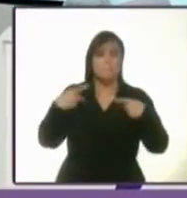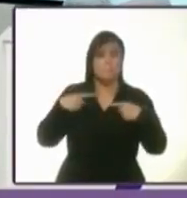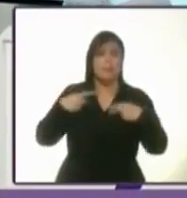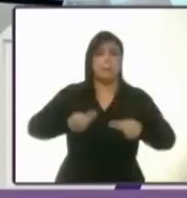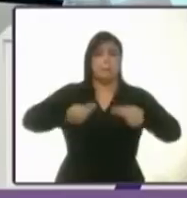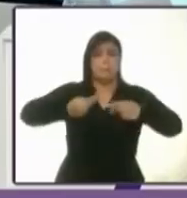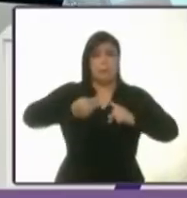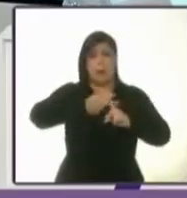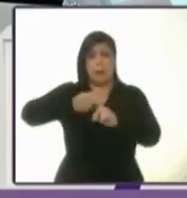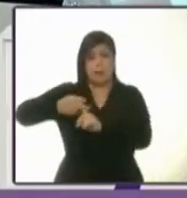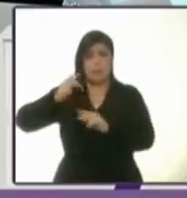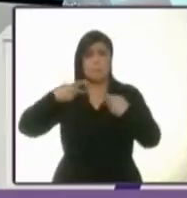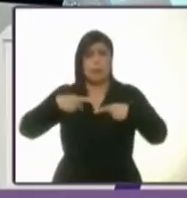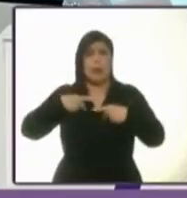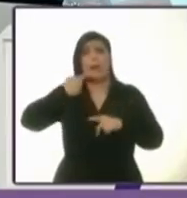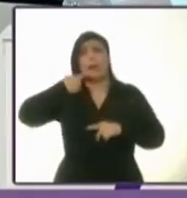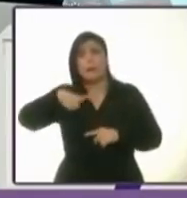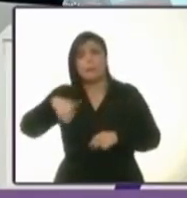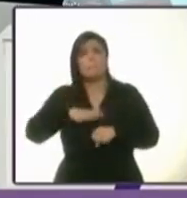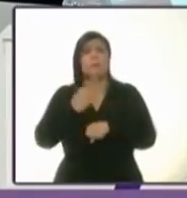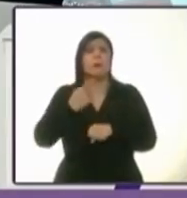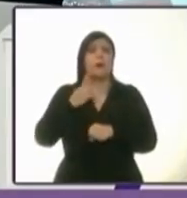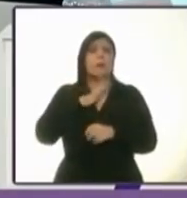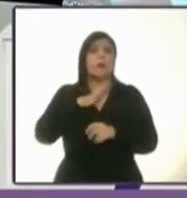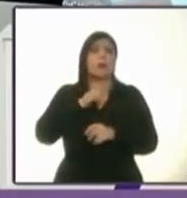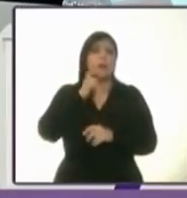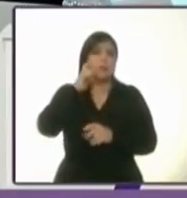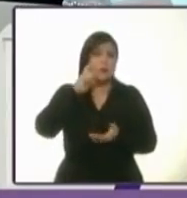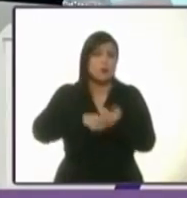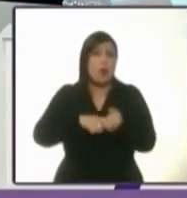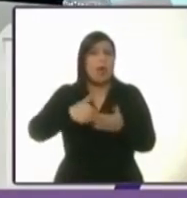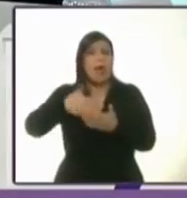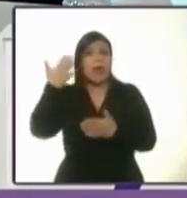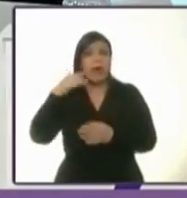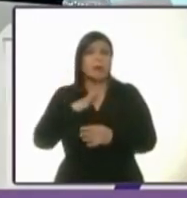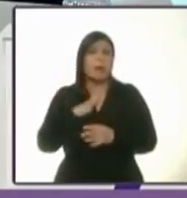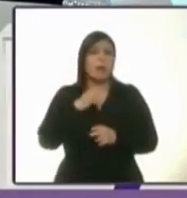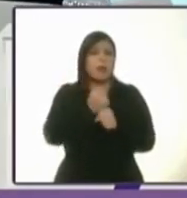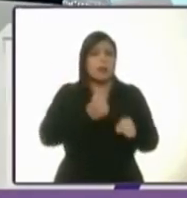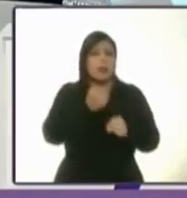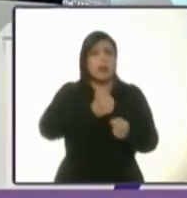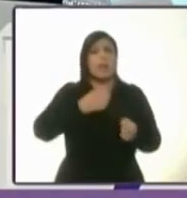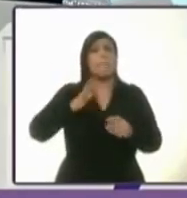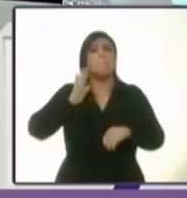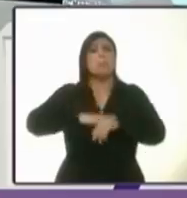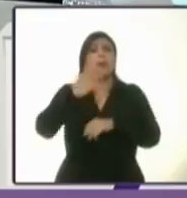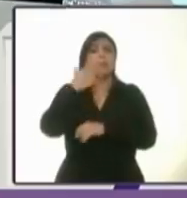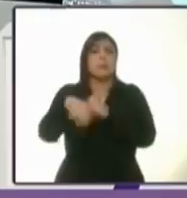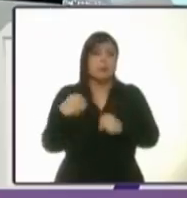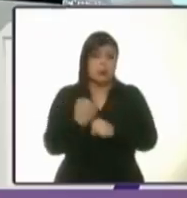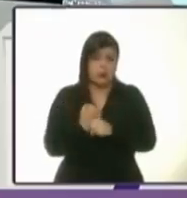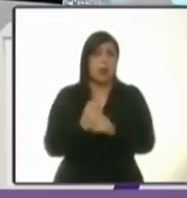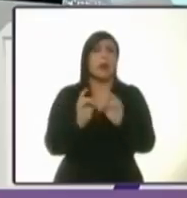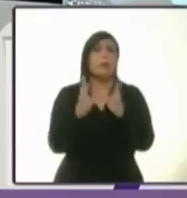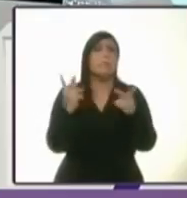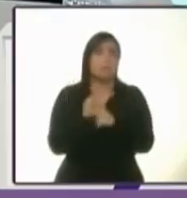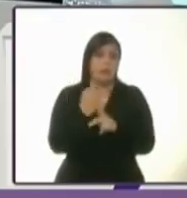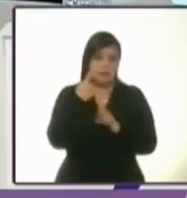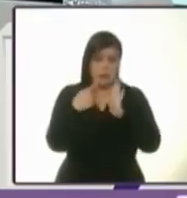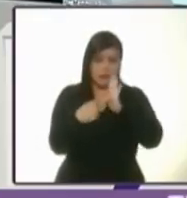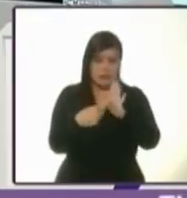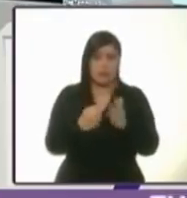personas lo denunció por haberla explotado sexualmente durante más de cinco años. Los hechos ocurrieron así.